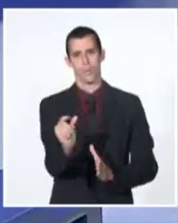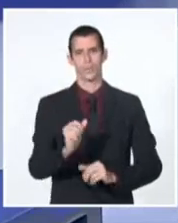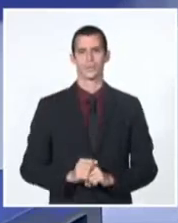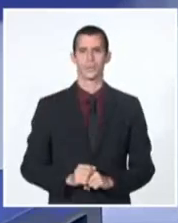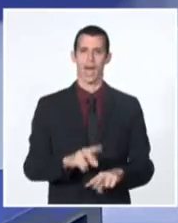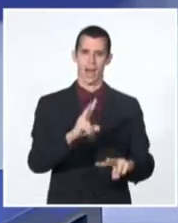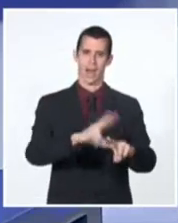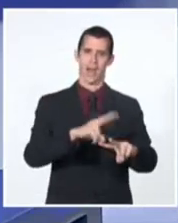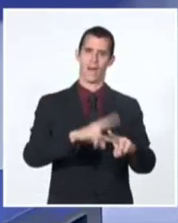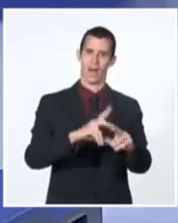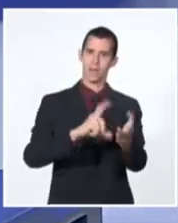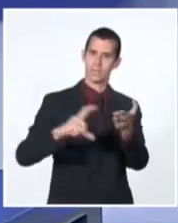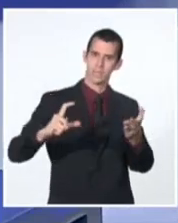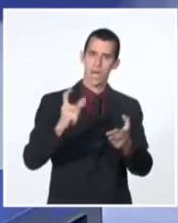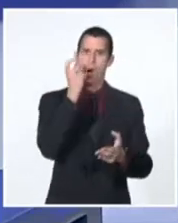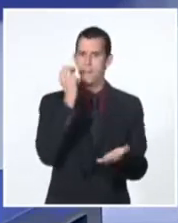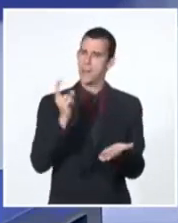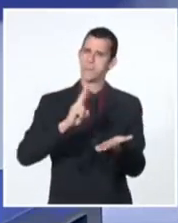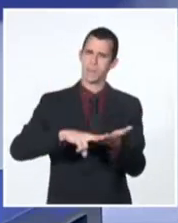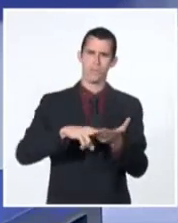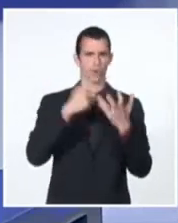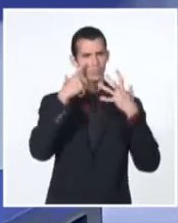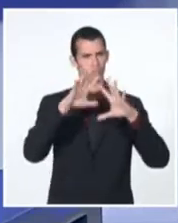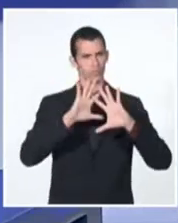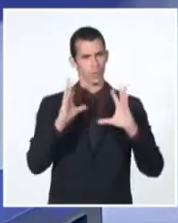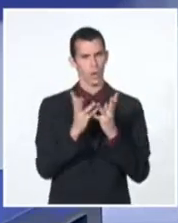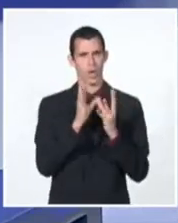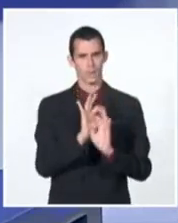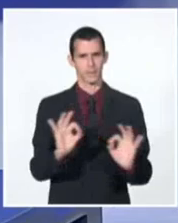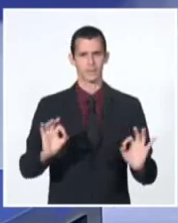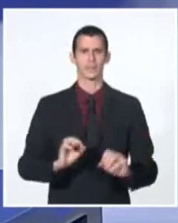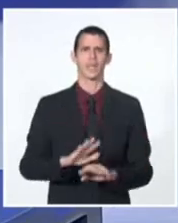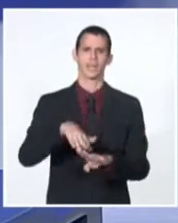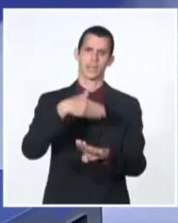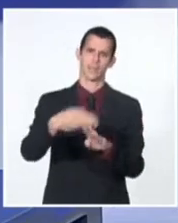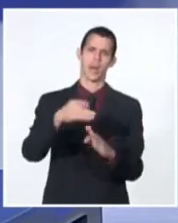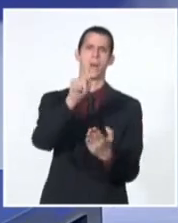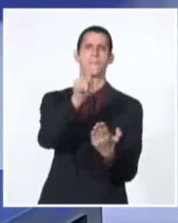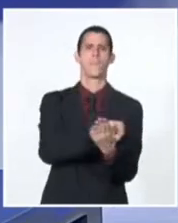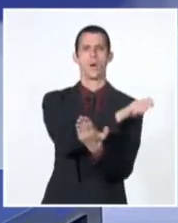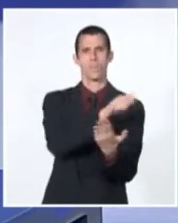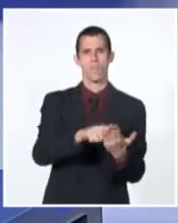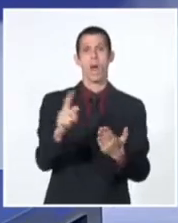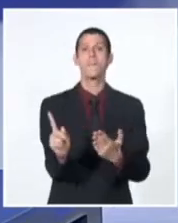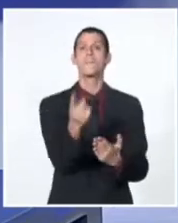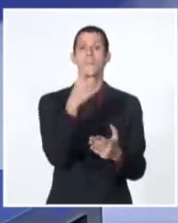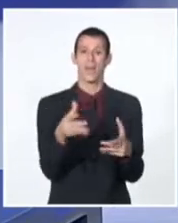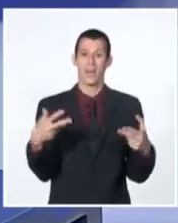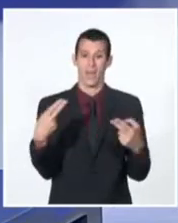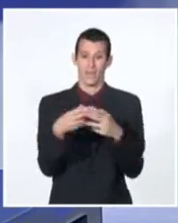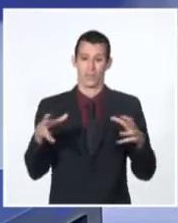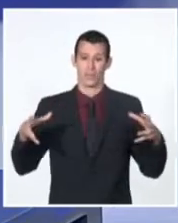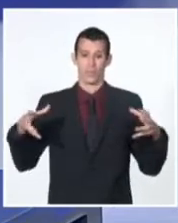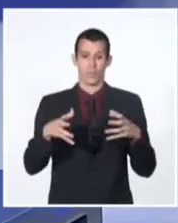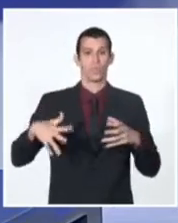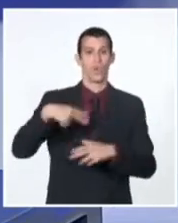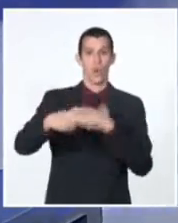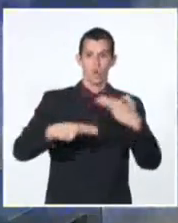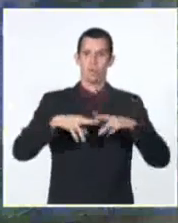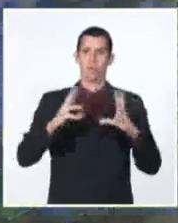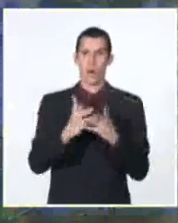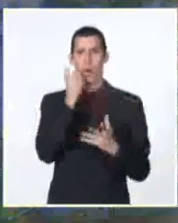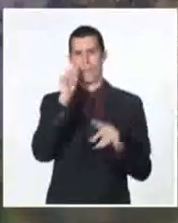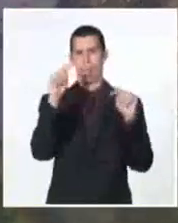Resultó elegido diputado a la Asamblea Nacional del Poder Popular en la primera legislatura. Recibió importantes